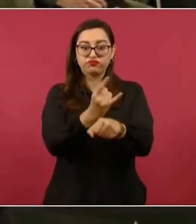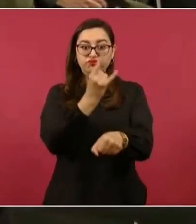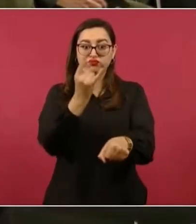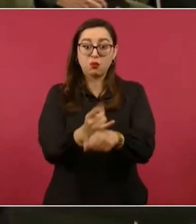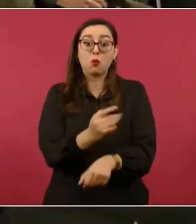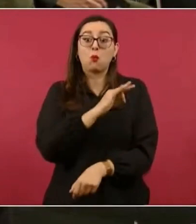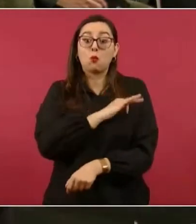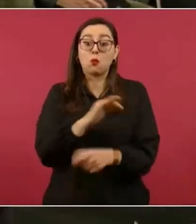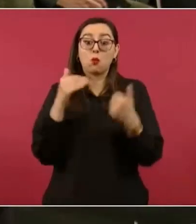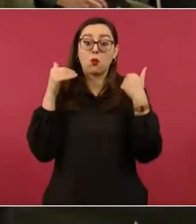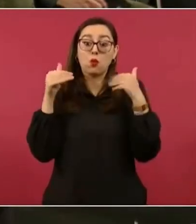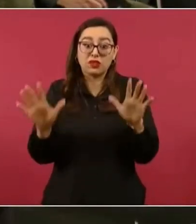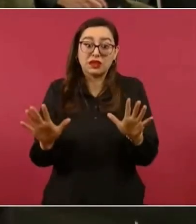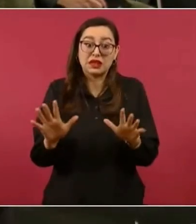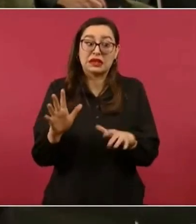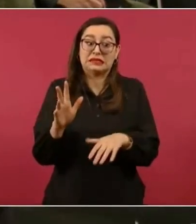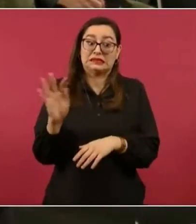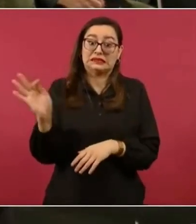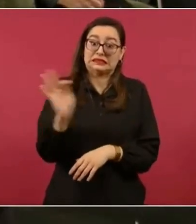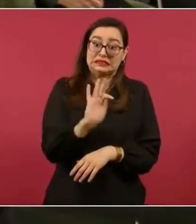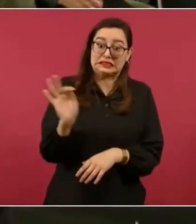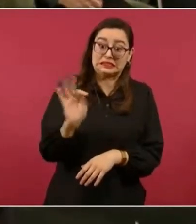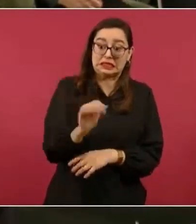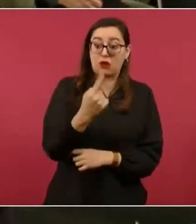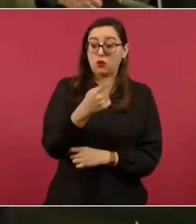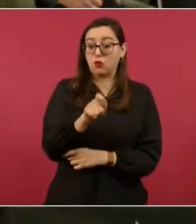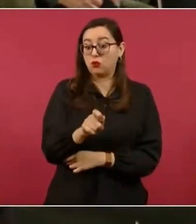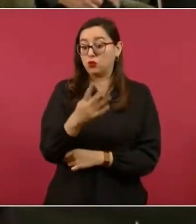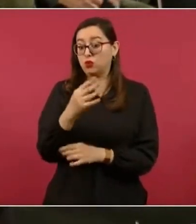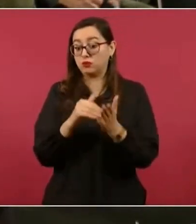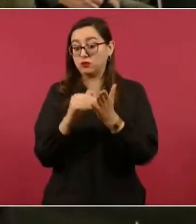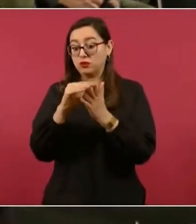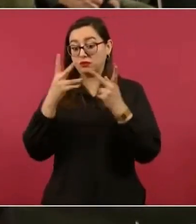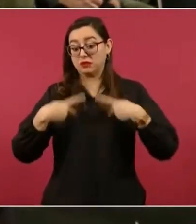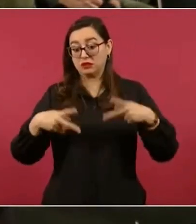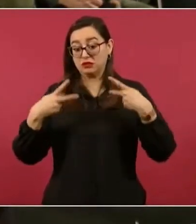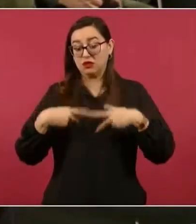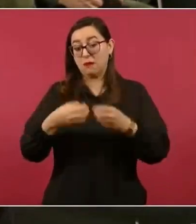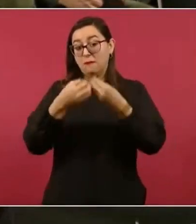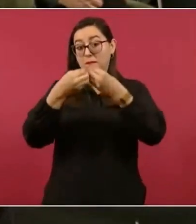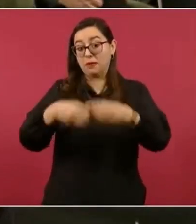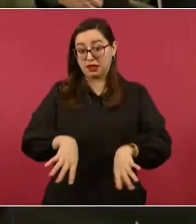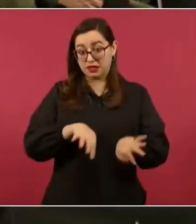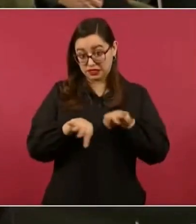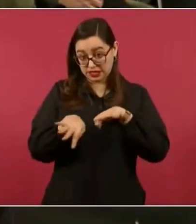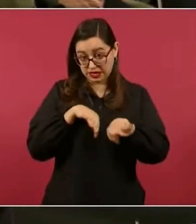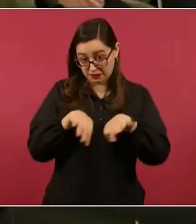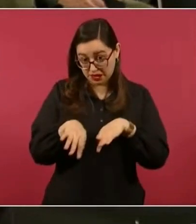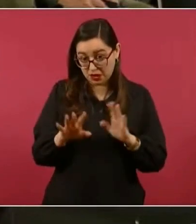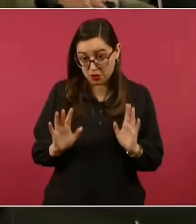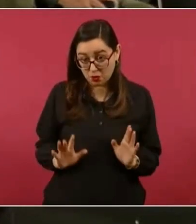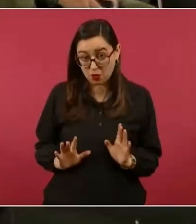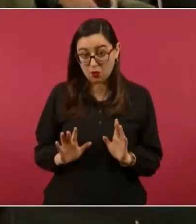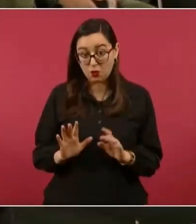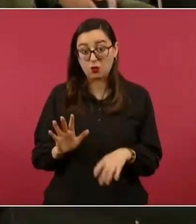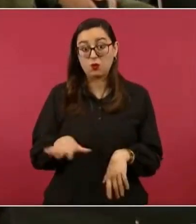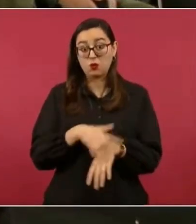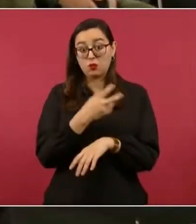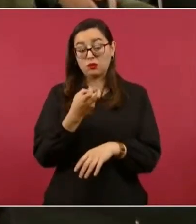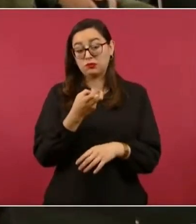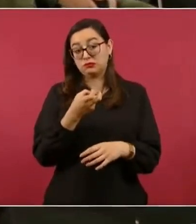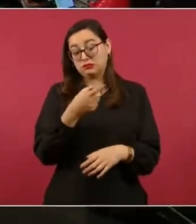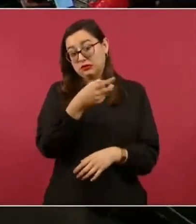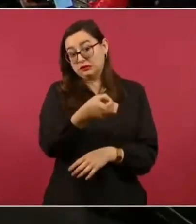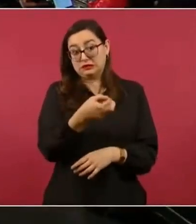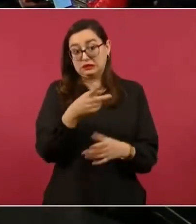podría poner en riesgo el trabajo de 1.4 millones de personas, sobre todo con el asunto del cabotaje. ¿Qué